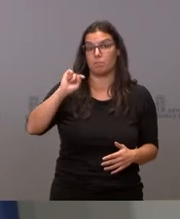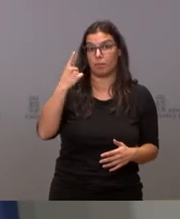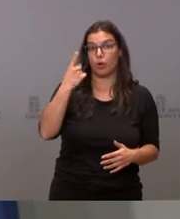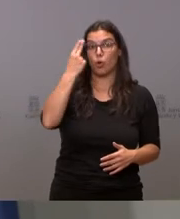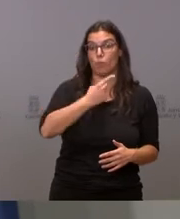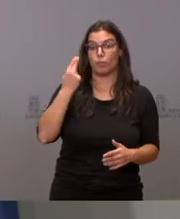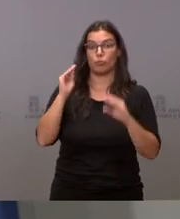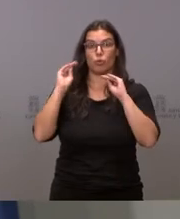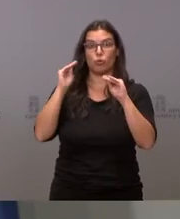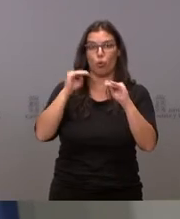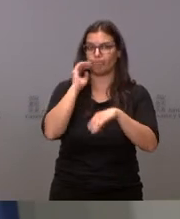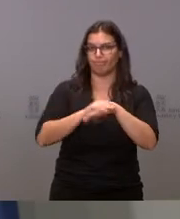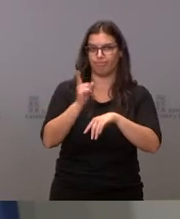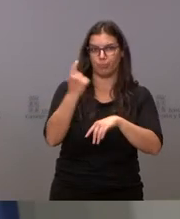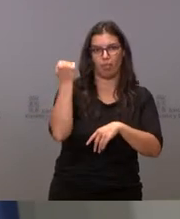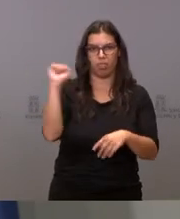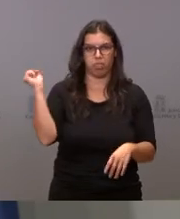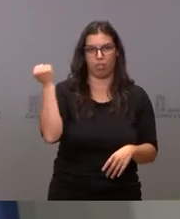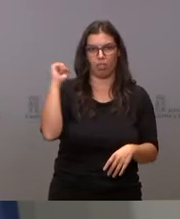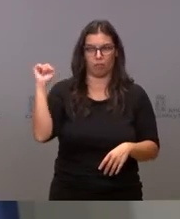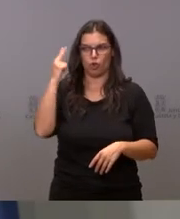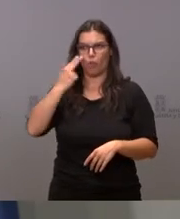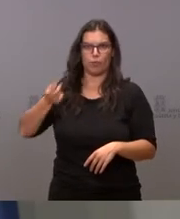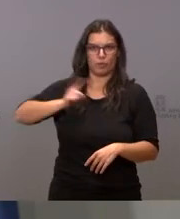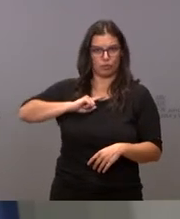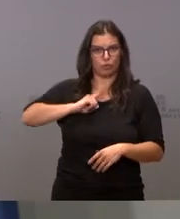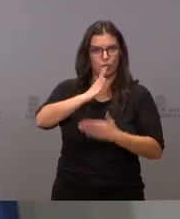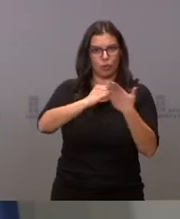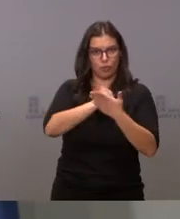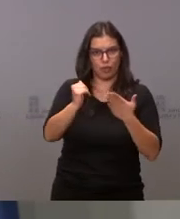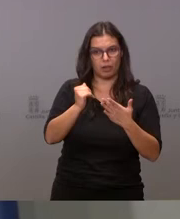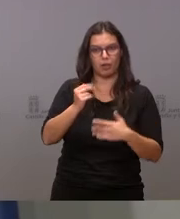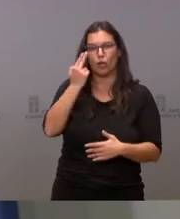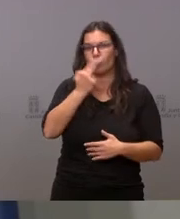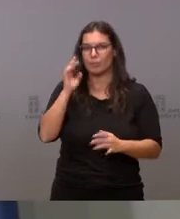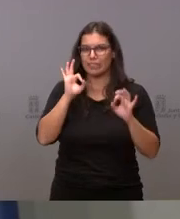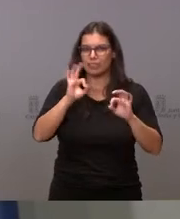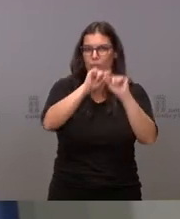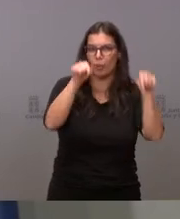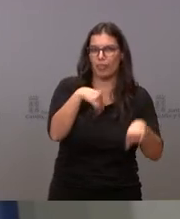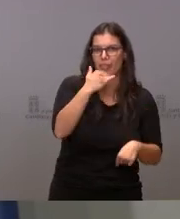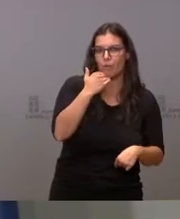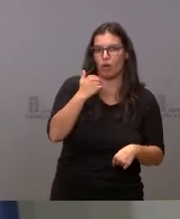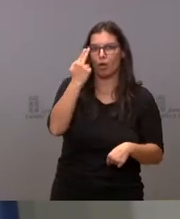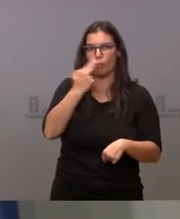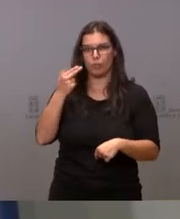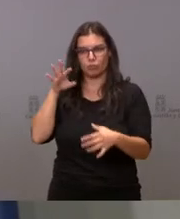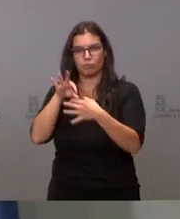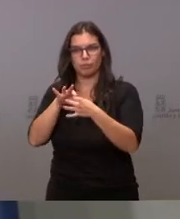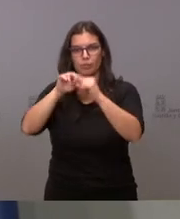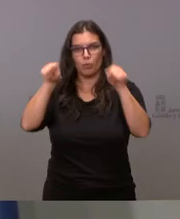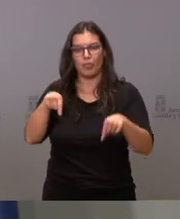compromisos con la comunidad, con la provincia de Zamora, con la provincia de Segovia, sino que están en riesgo